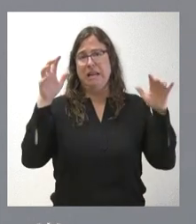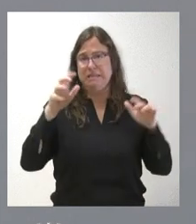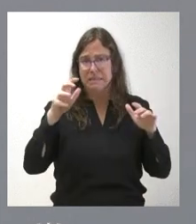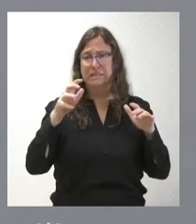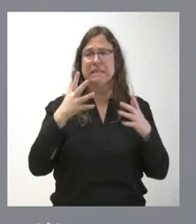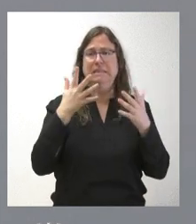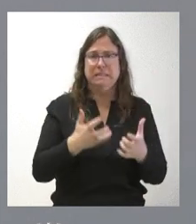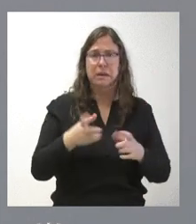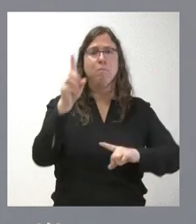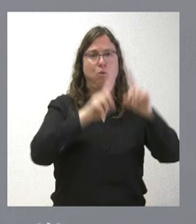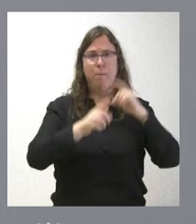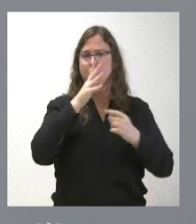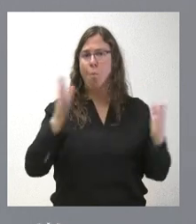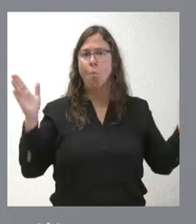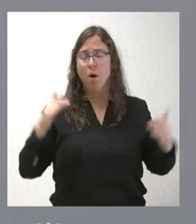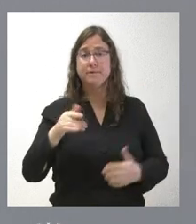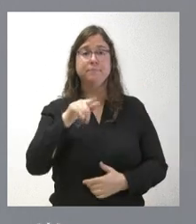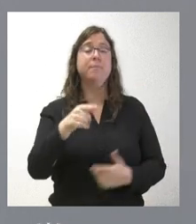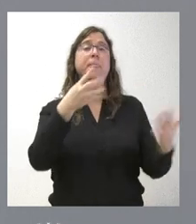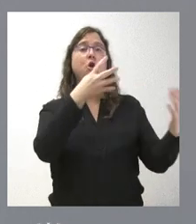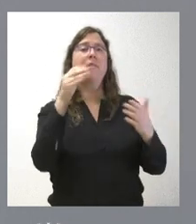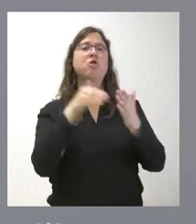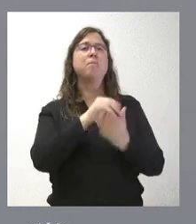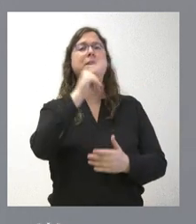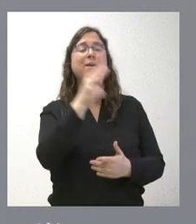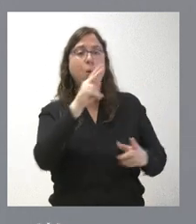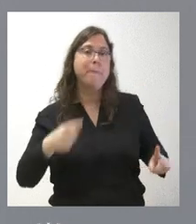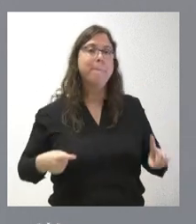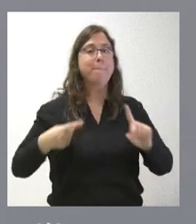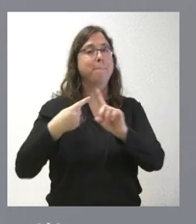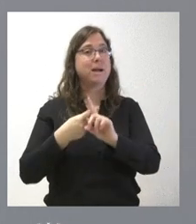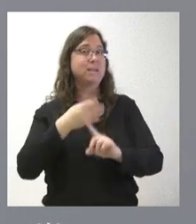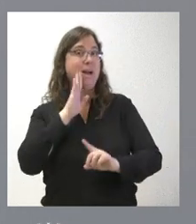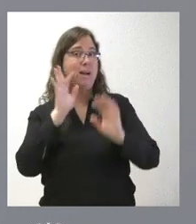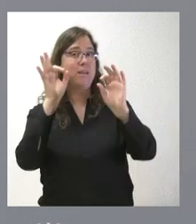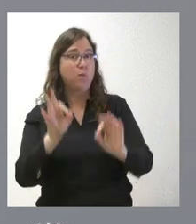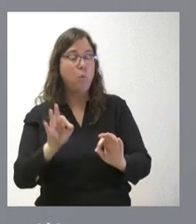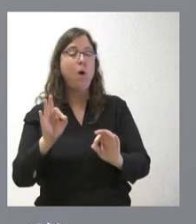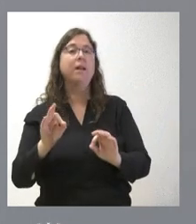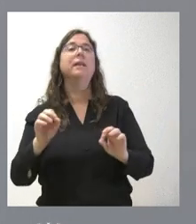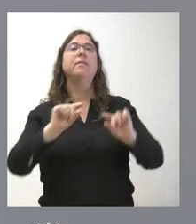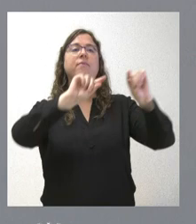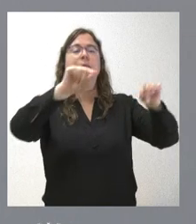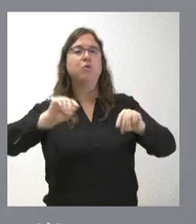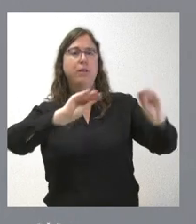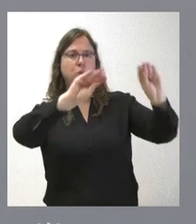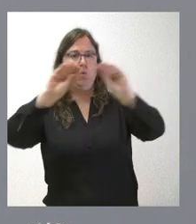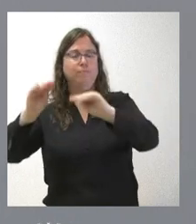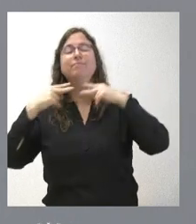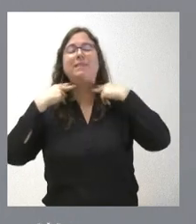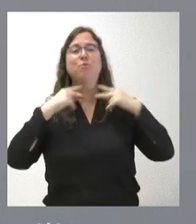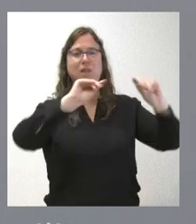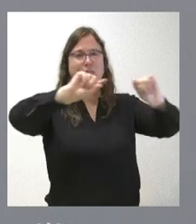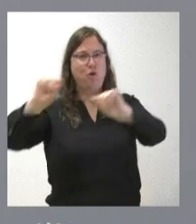especialmente problemático en ese sentido. Esta cantidad de 900.000 euros se unen a otra cantidad igual que pondrán las diputaciones provinciales por otro importe de